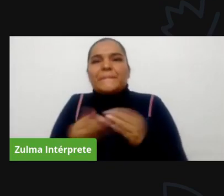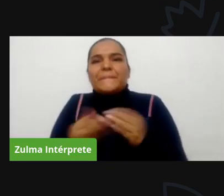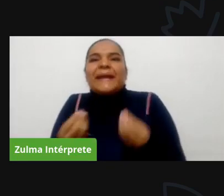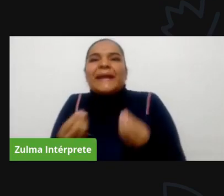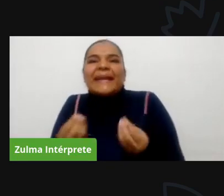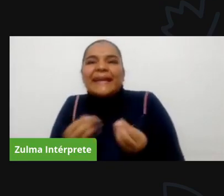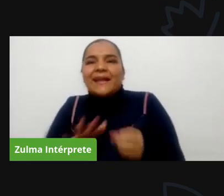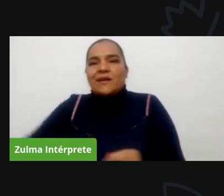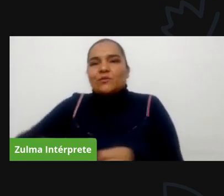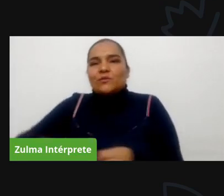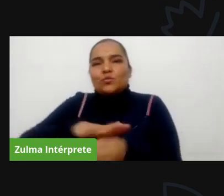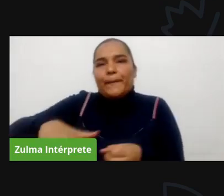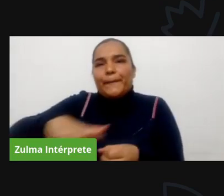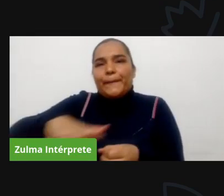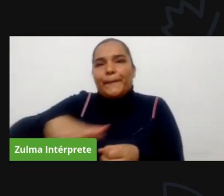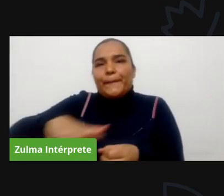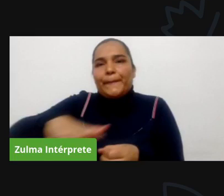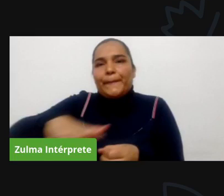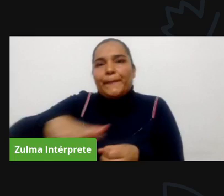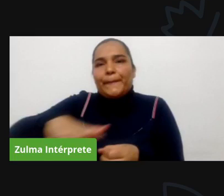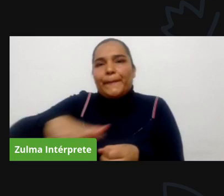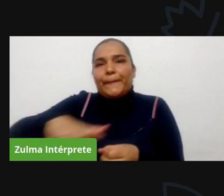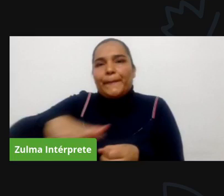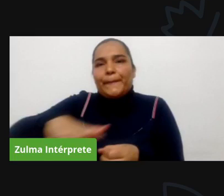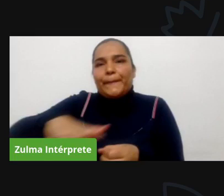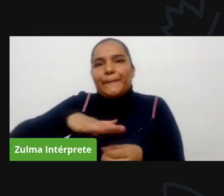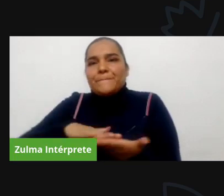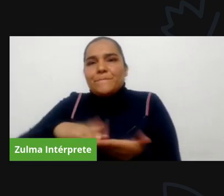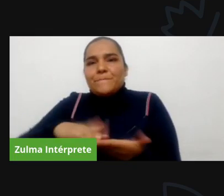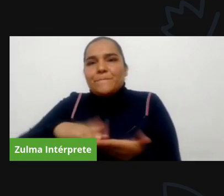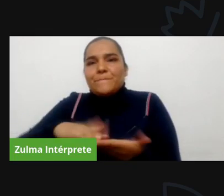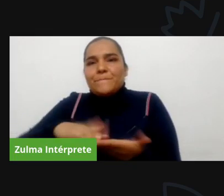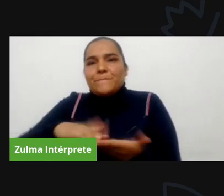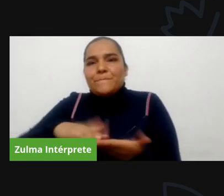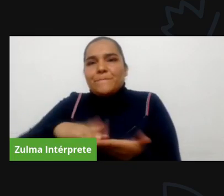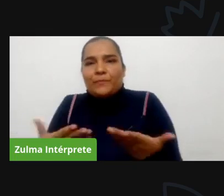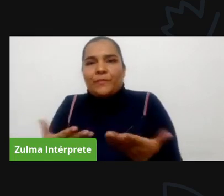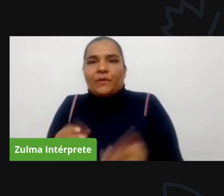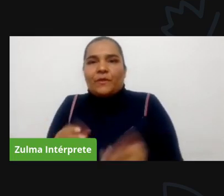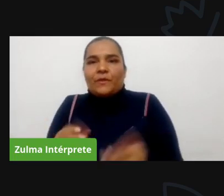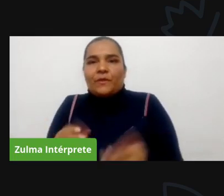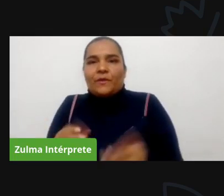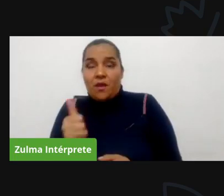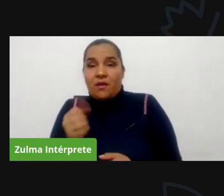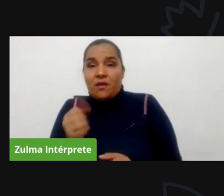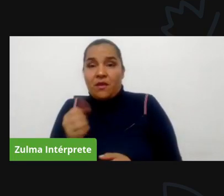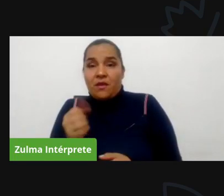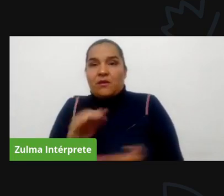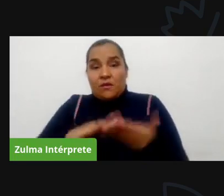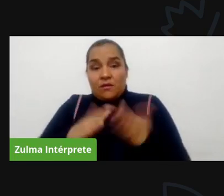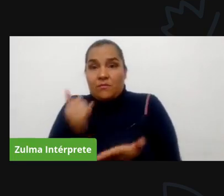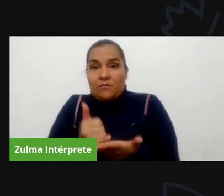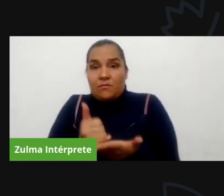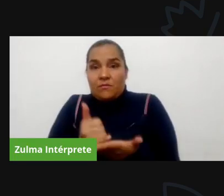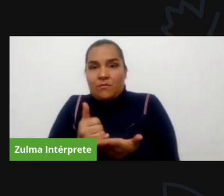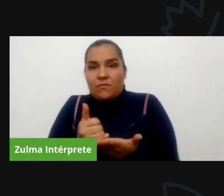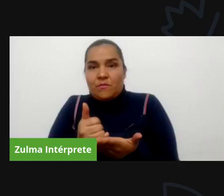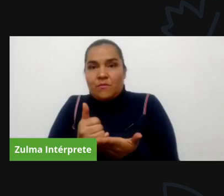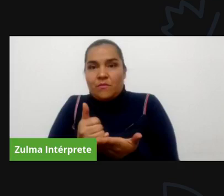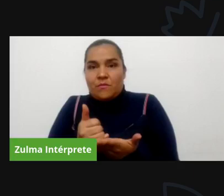socios o miembros de esa junta de acción comunal esa célula básica en todo el país